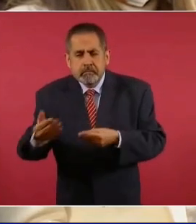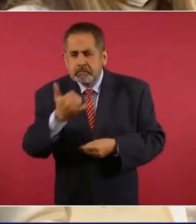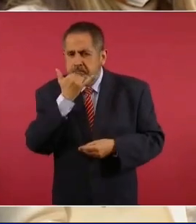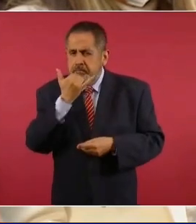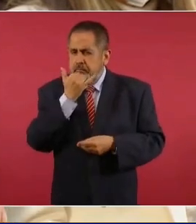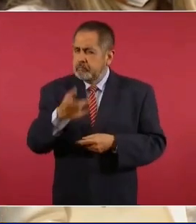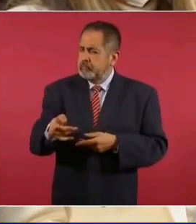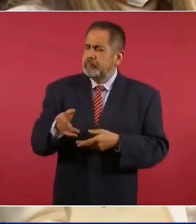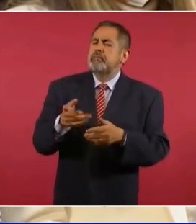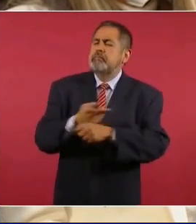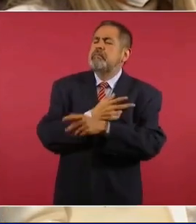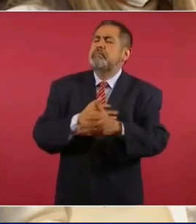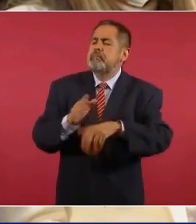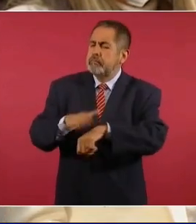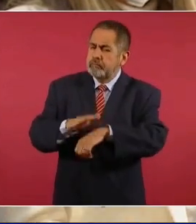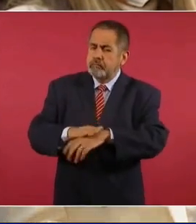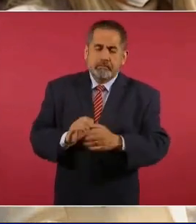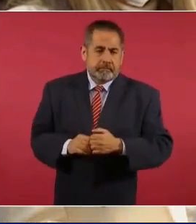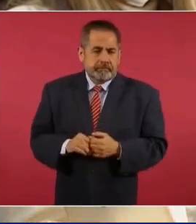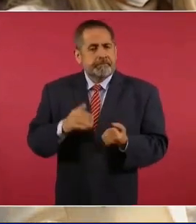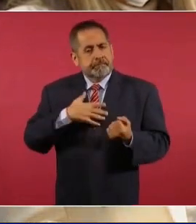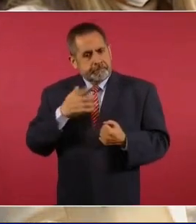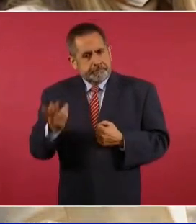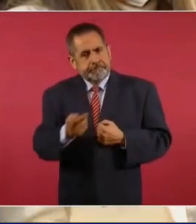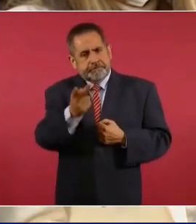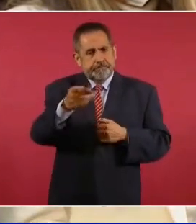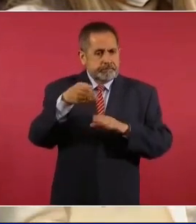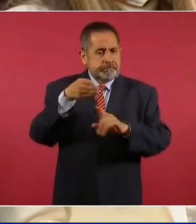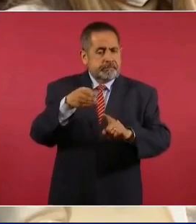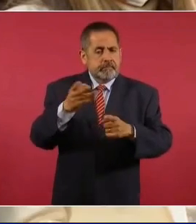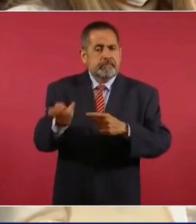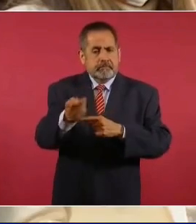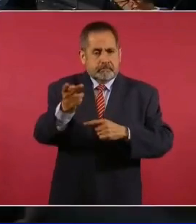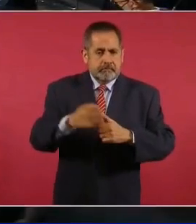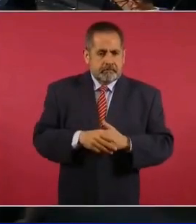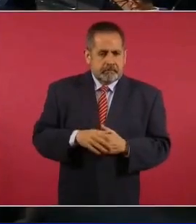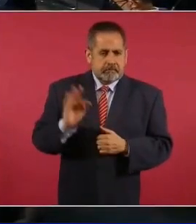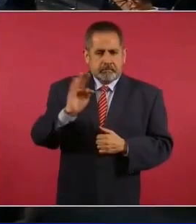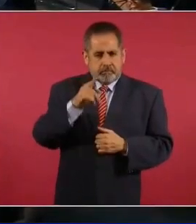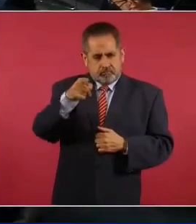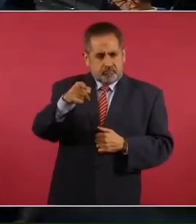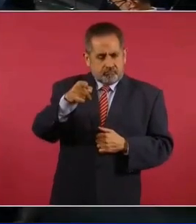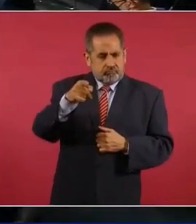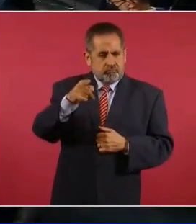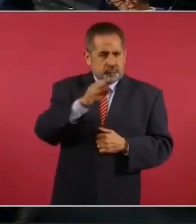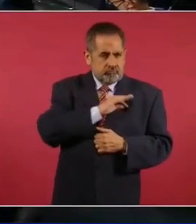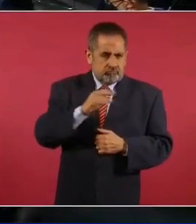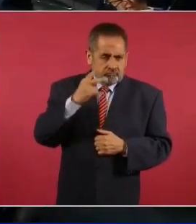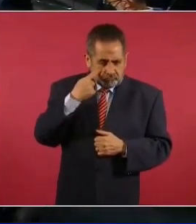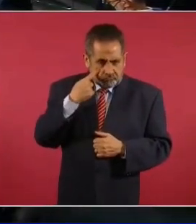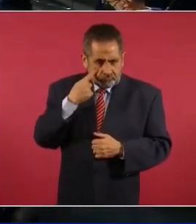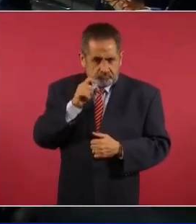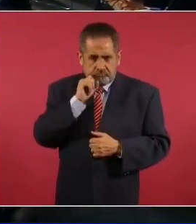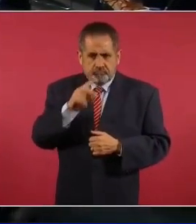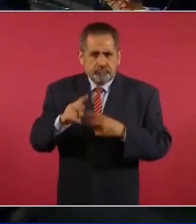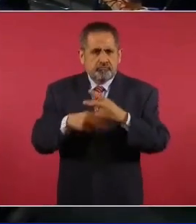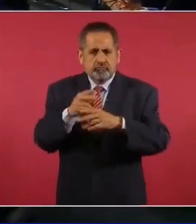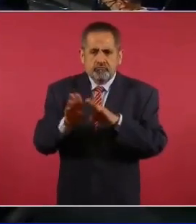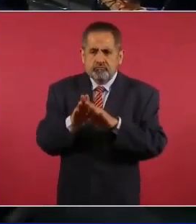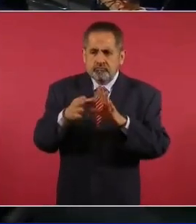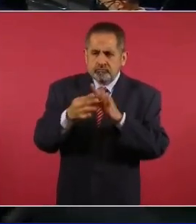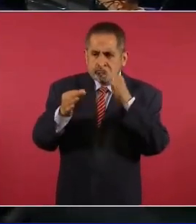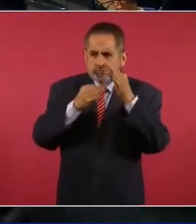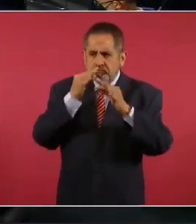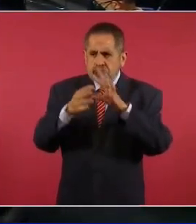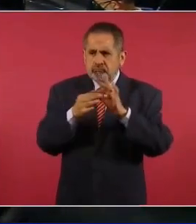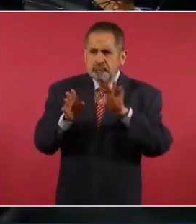En este sentido, la cuestión o la pregunta es si usted estaría dispuesto también a promover